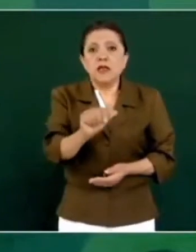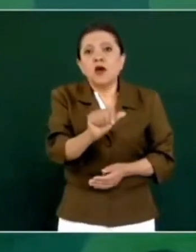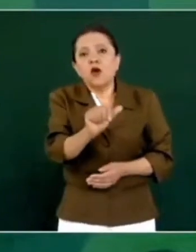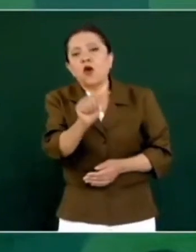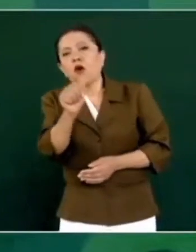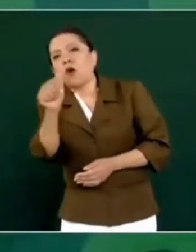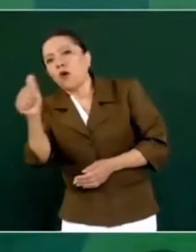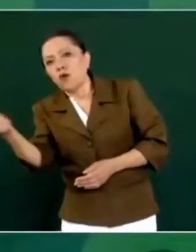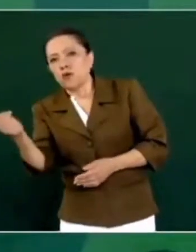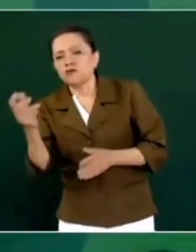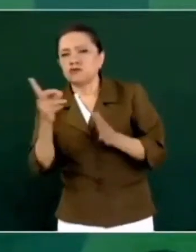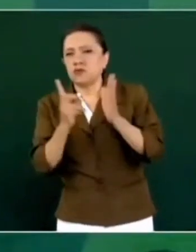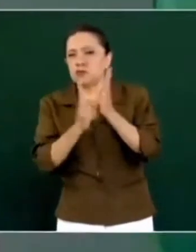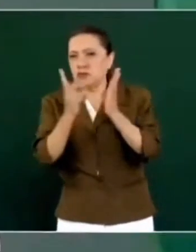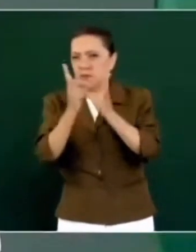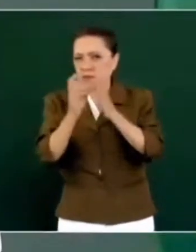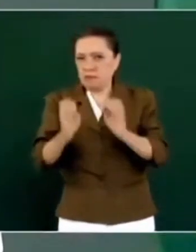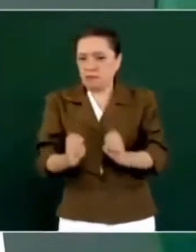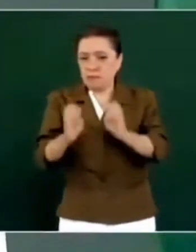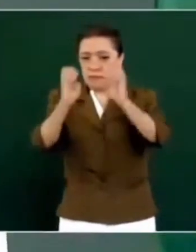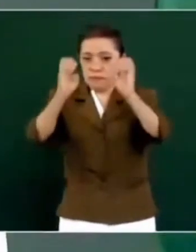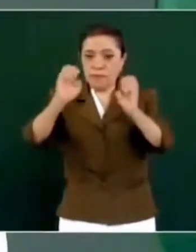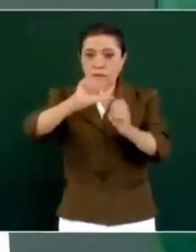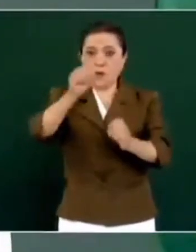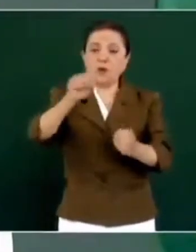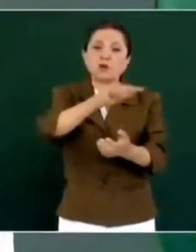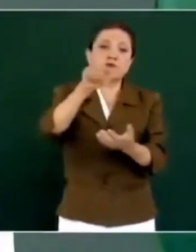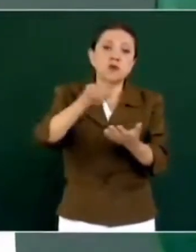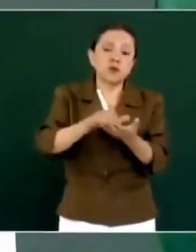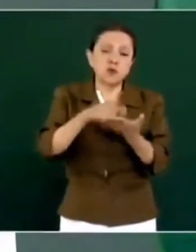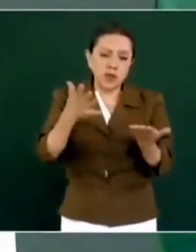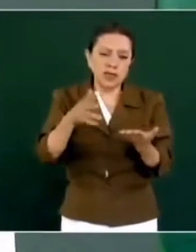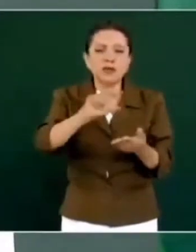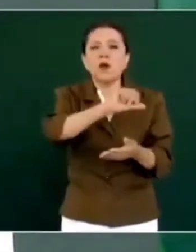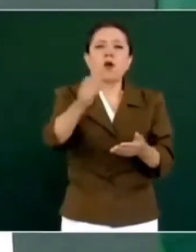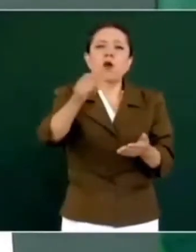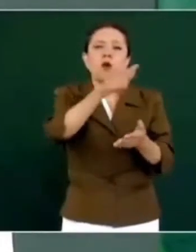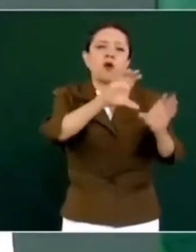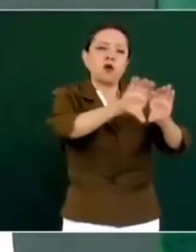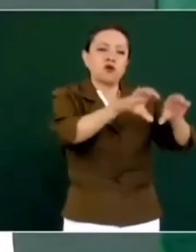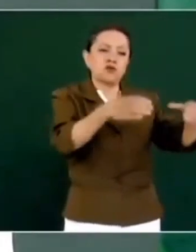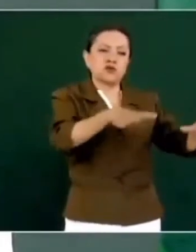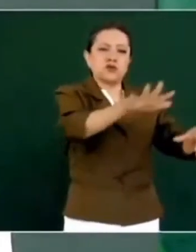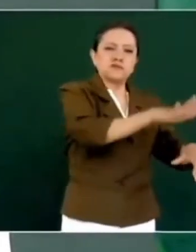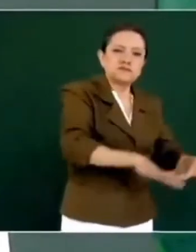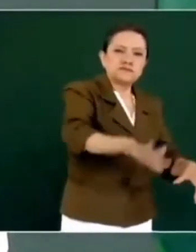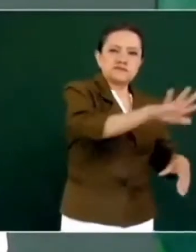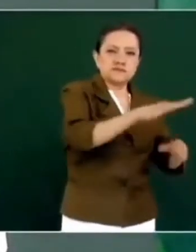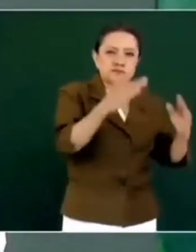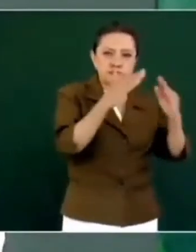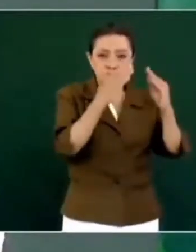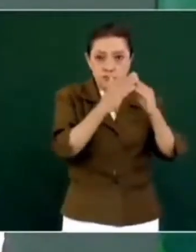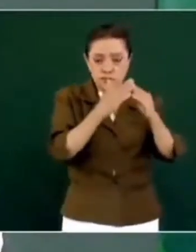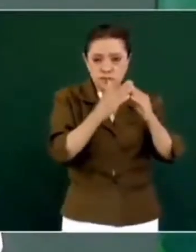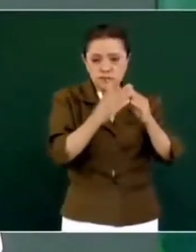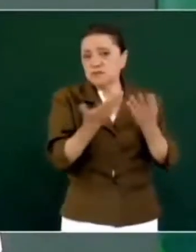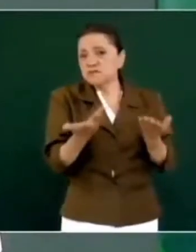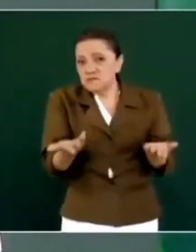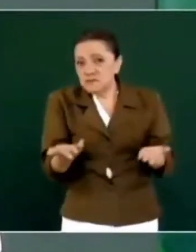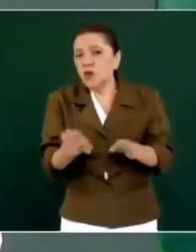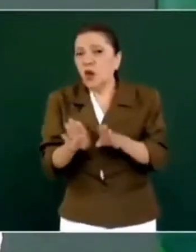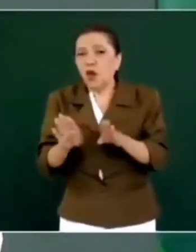departamento, otra unidad habitacional. Como en todo,